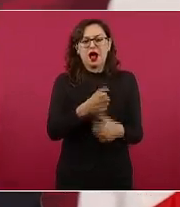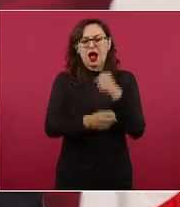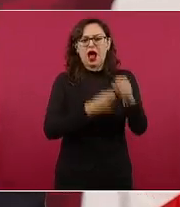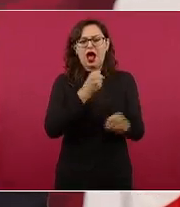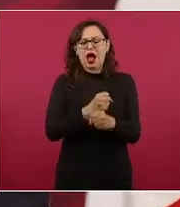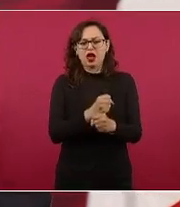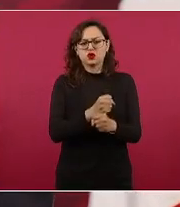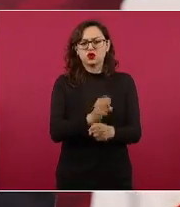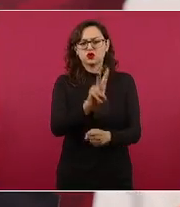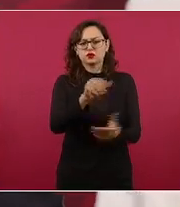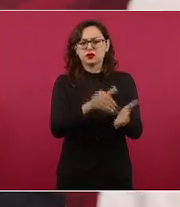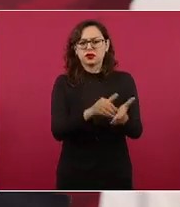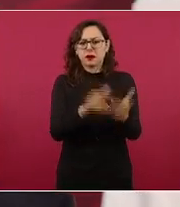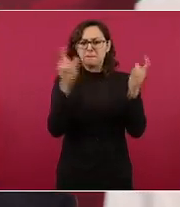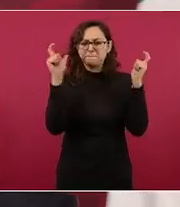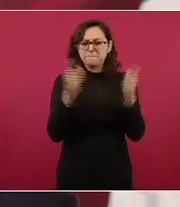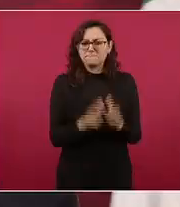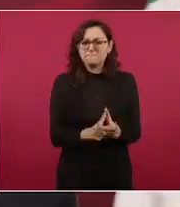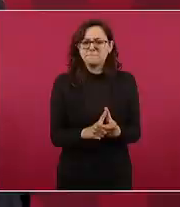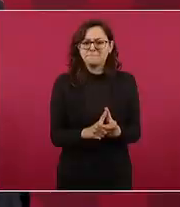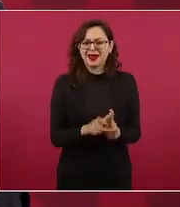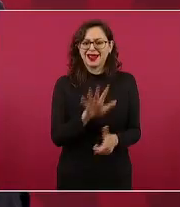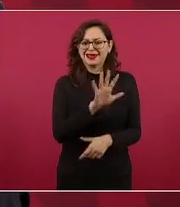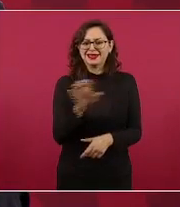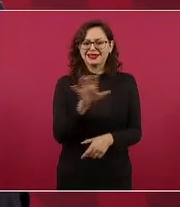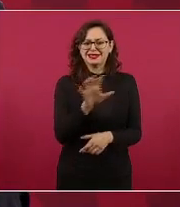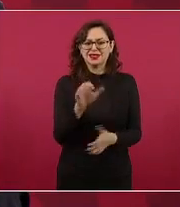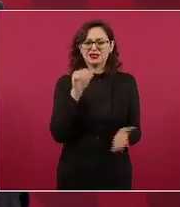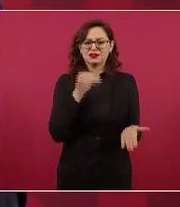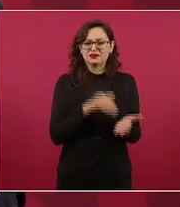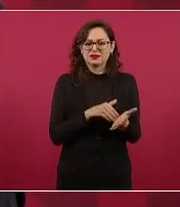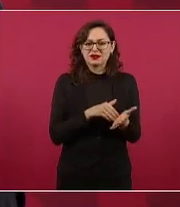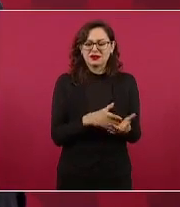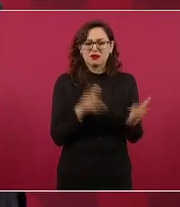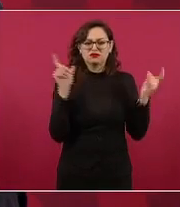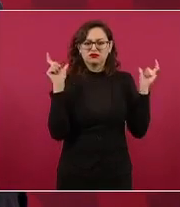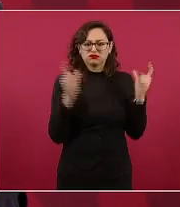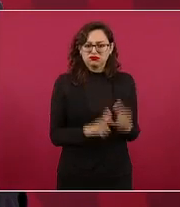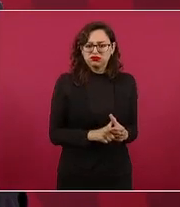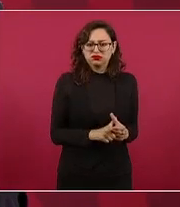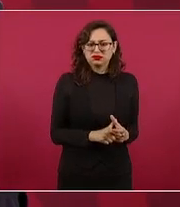había perdido la mitad pero